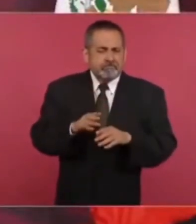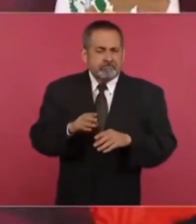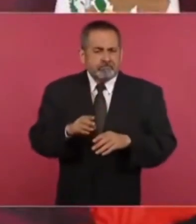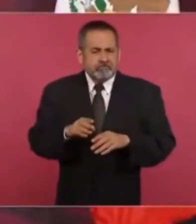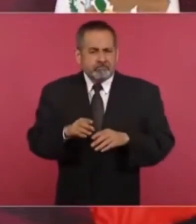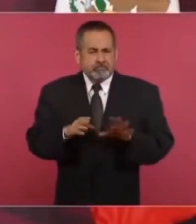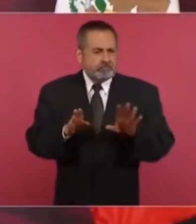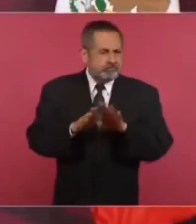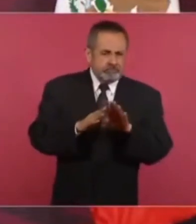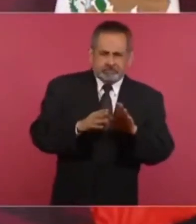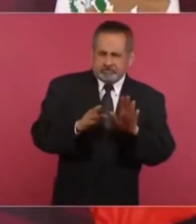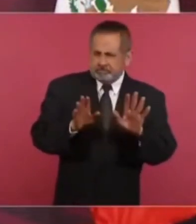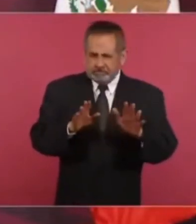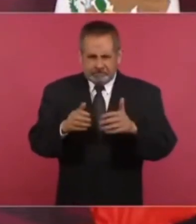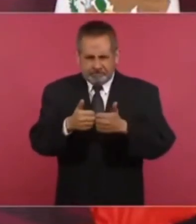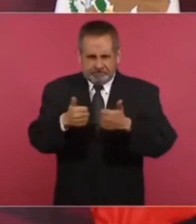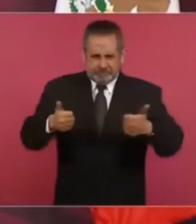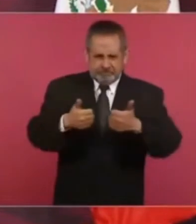ciertas distancias